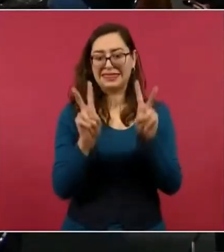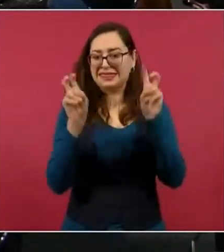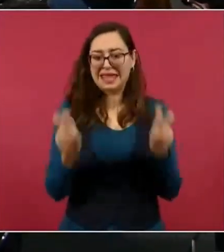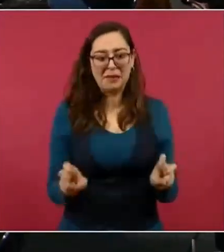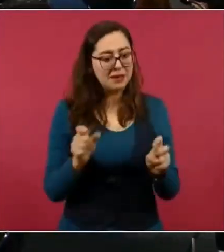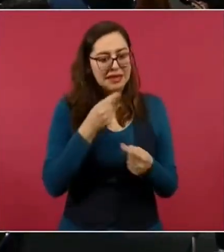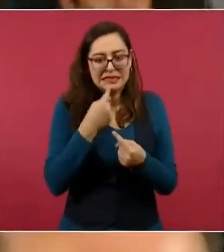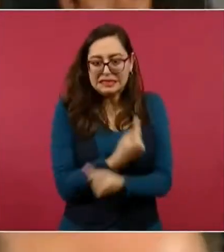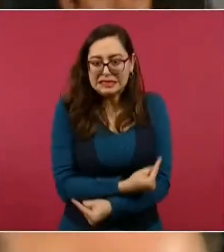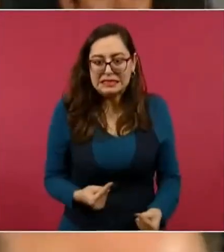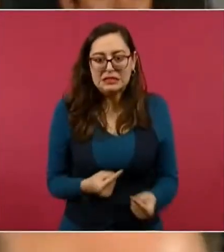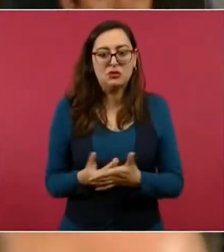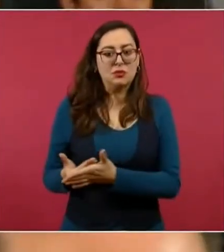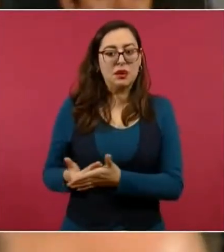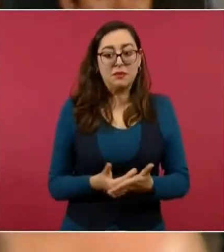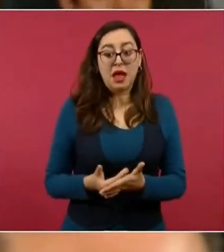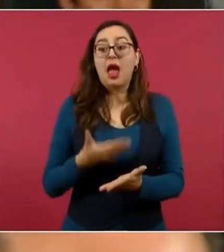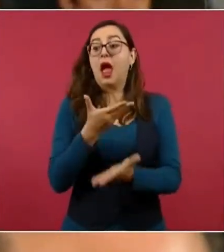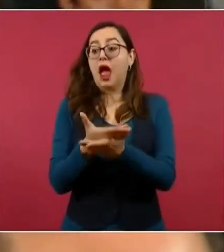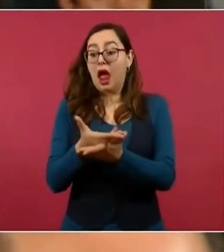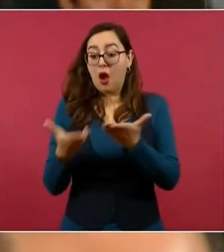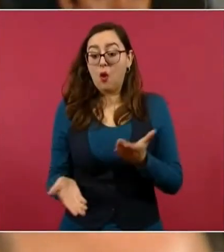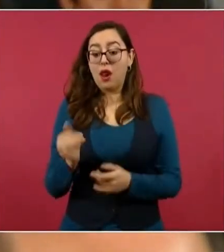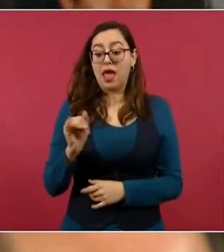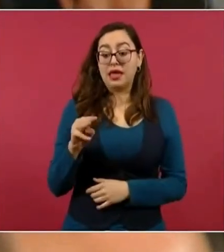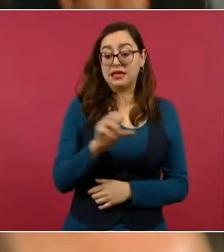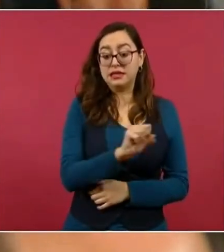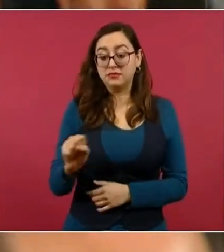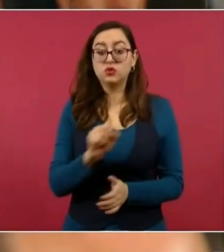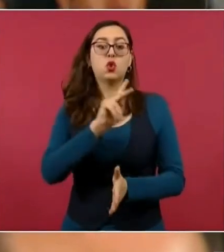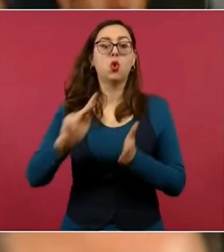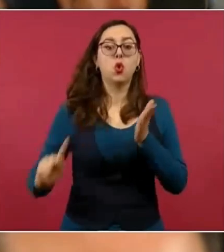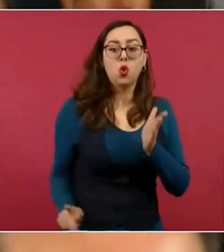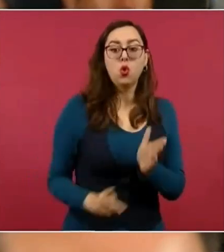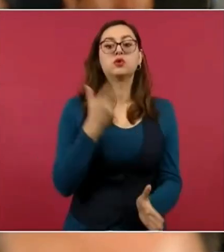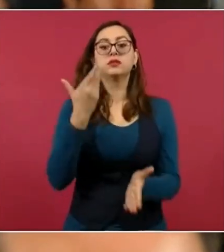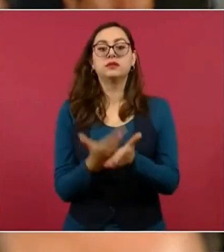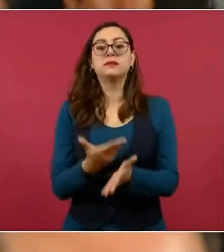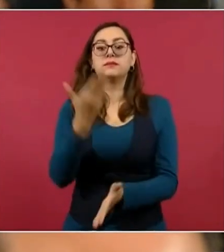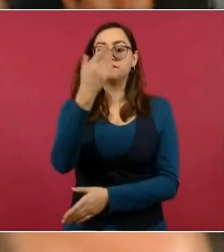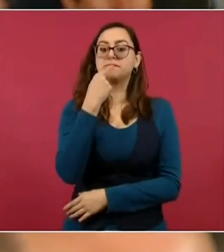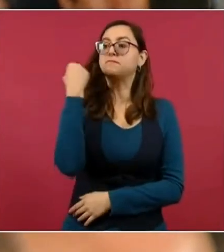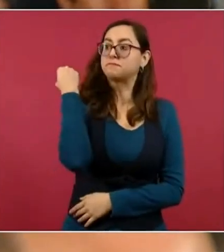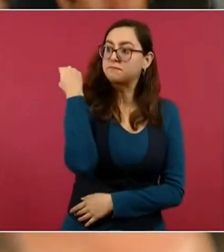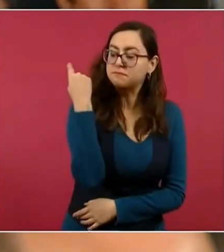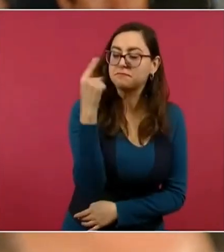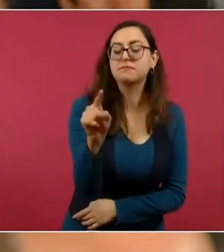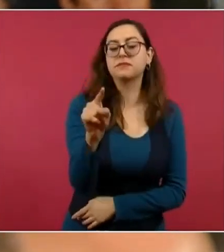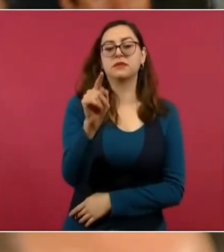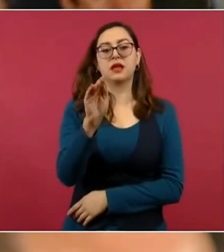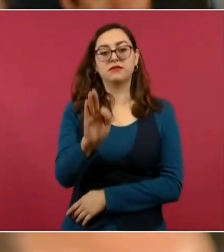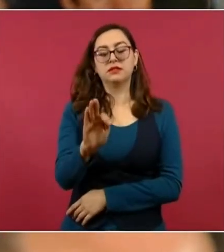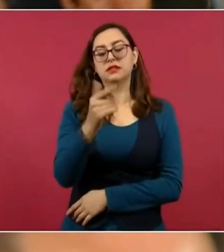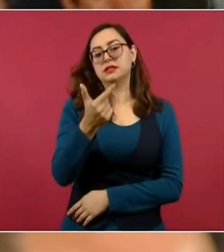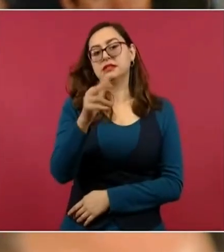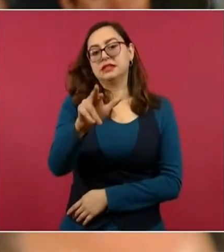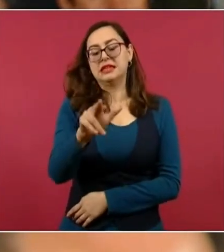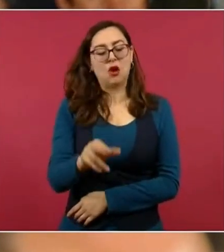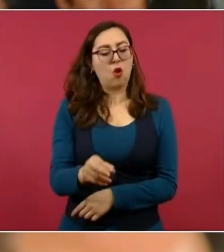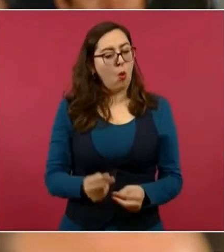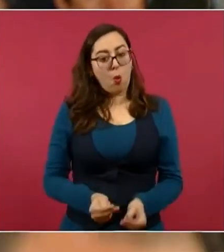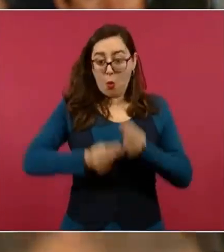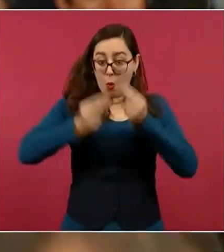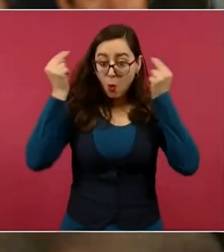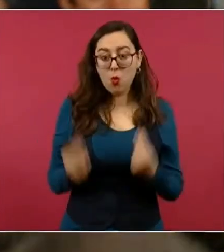presentó una nueva denuncia ante la Fiscalía General de la República y es necesario, es urgente que haya